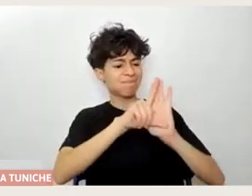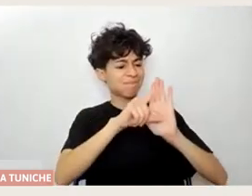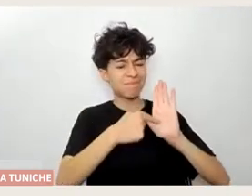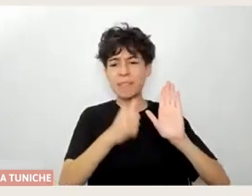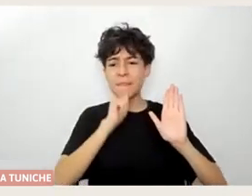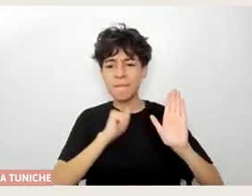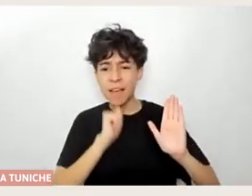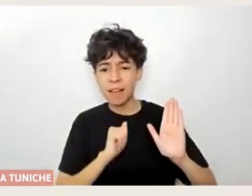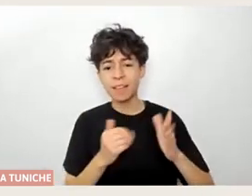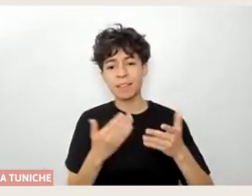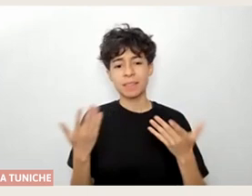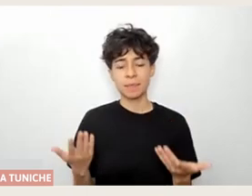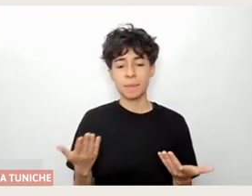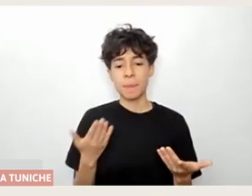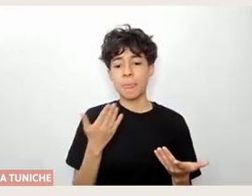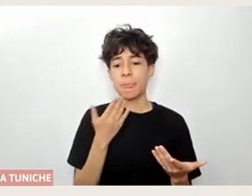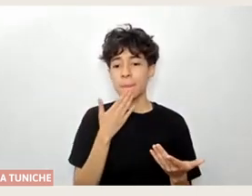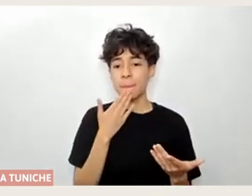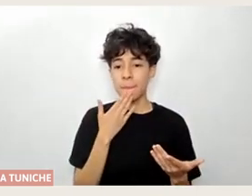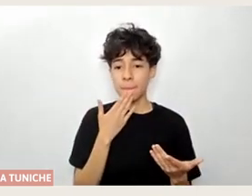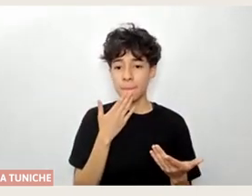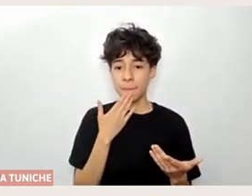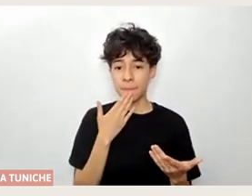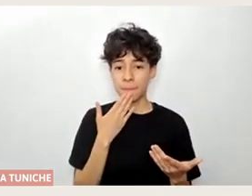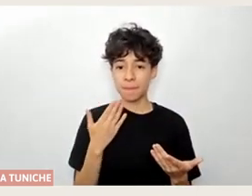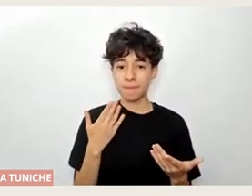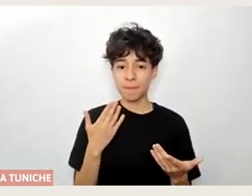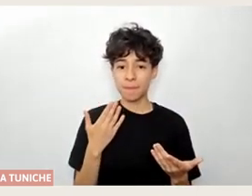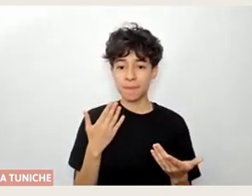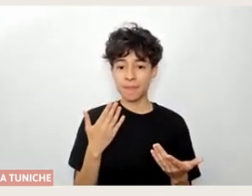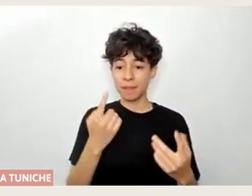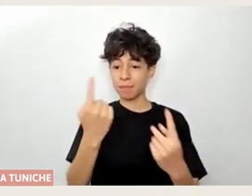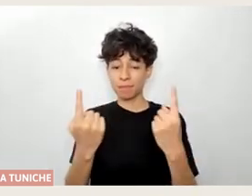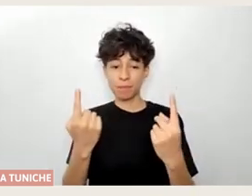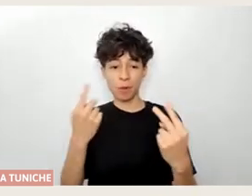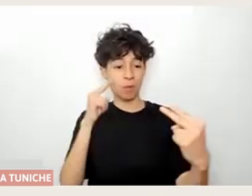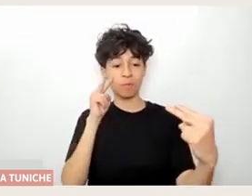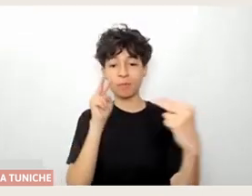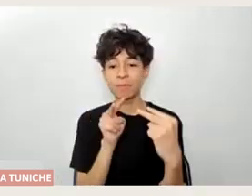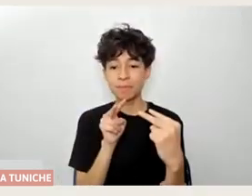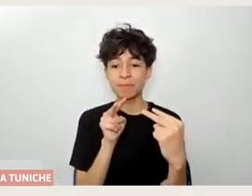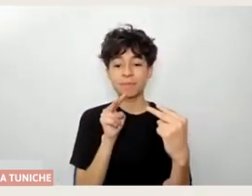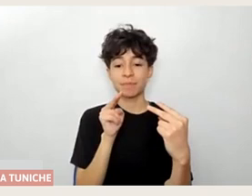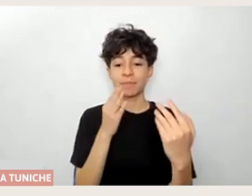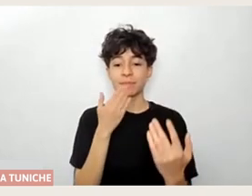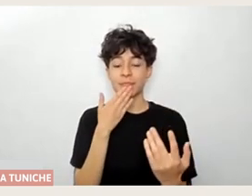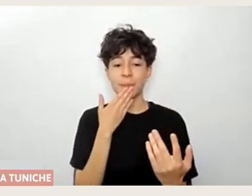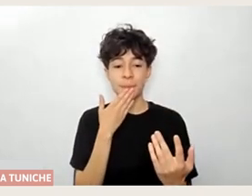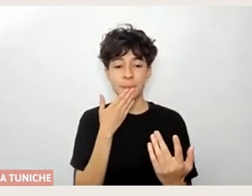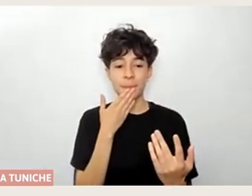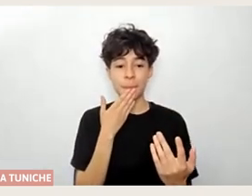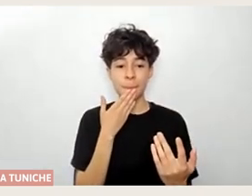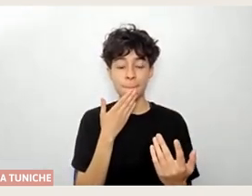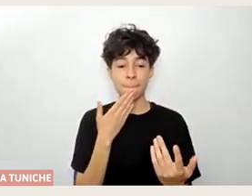los paneles de expertos, ¿no? y poder mirarnos a los ojos y poder hacer que los hechos y las